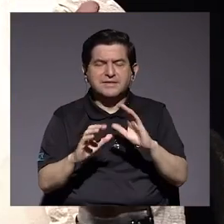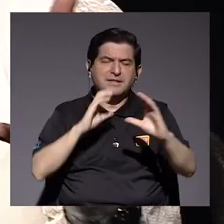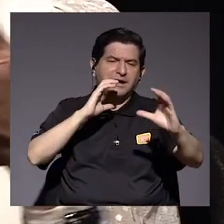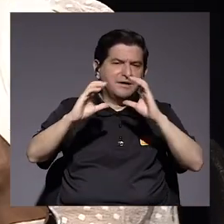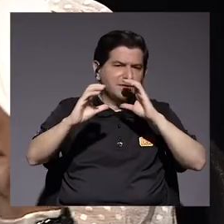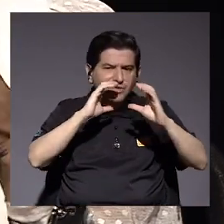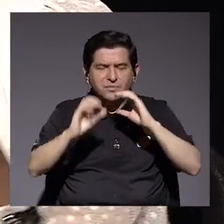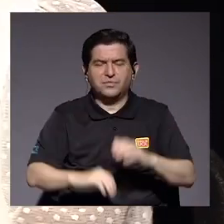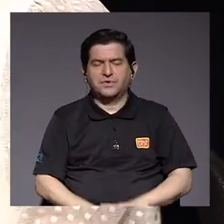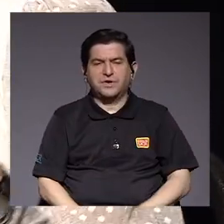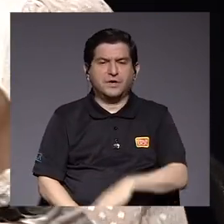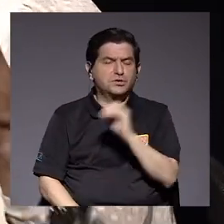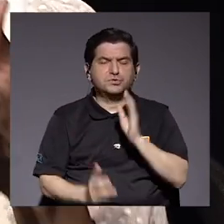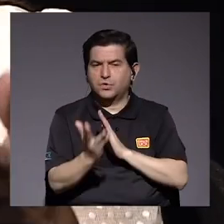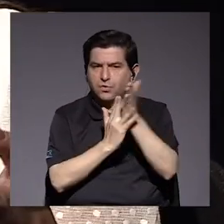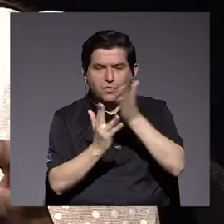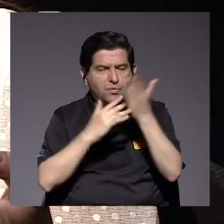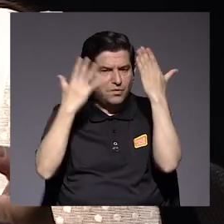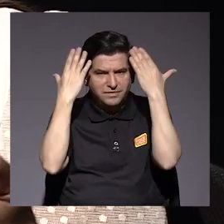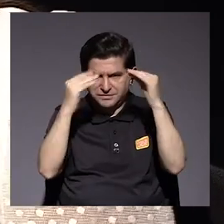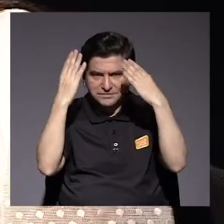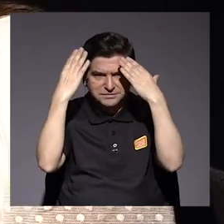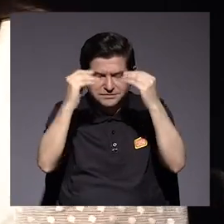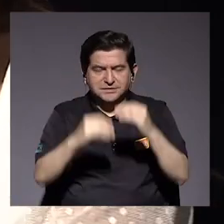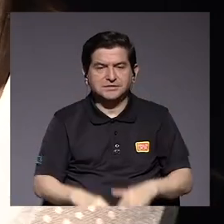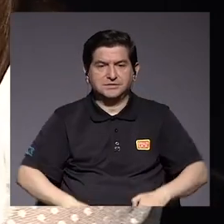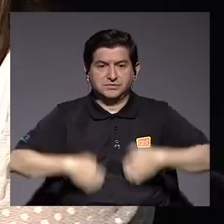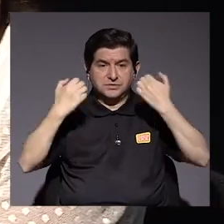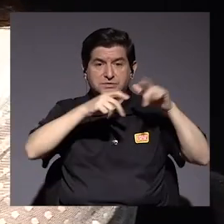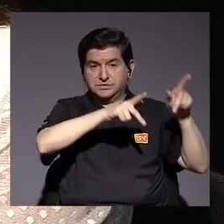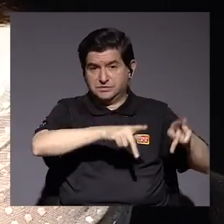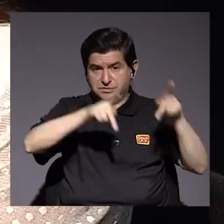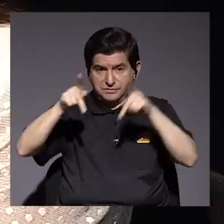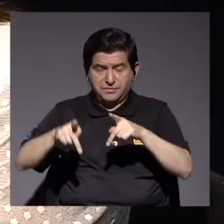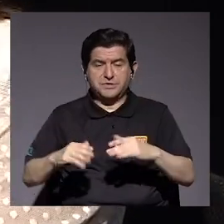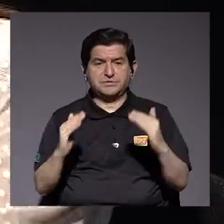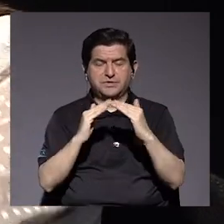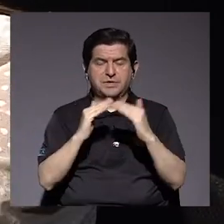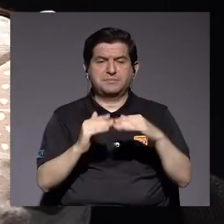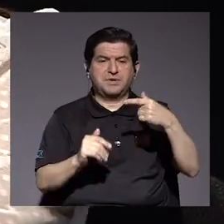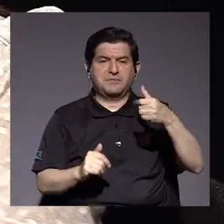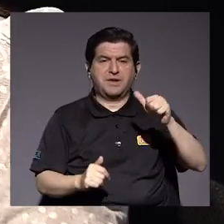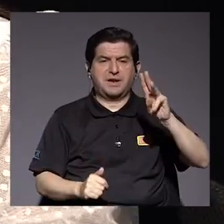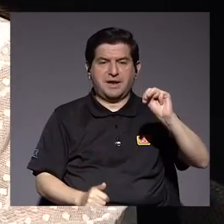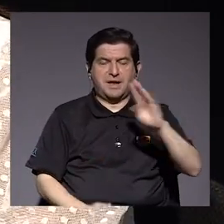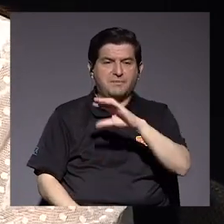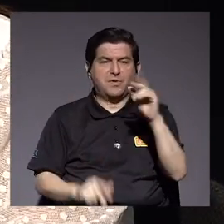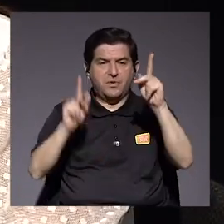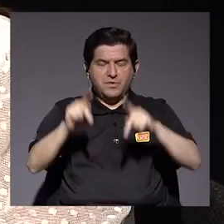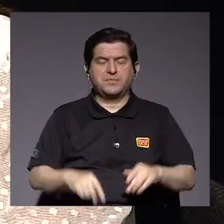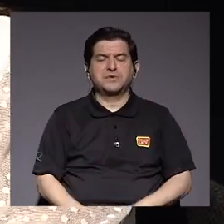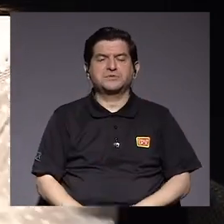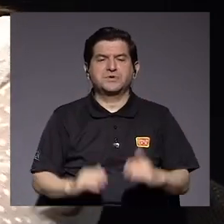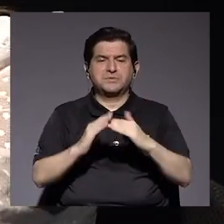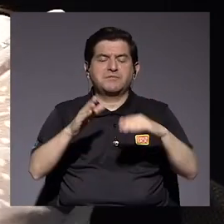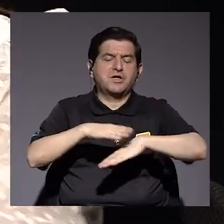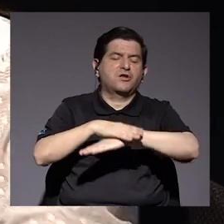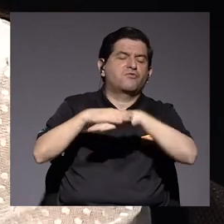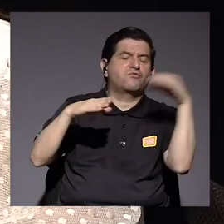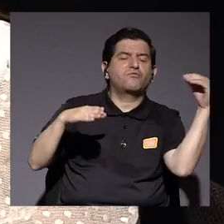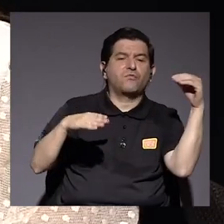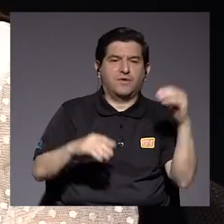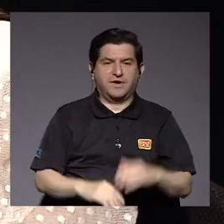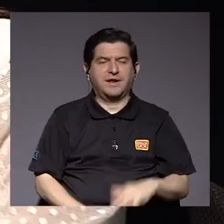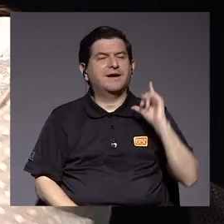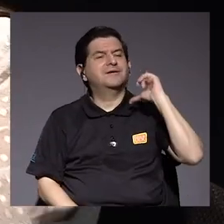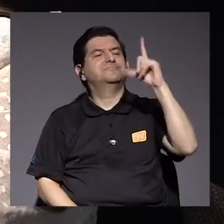comunicación la brecha de acceso a información que existe entre las personas que viven en el dam y las personas que viven fuera del gran área